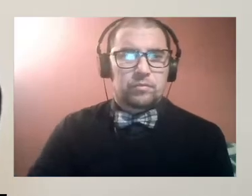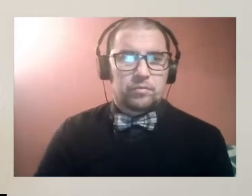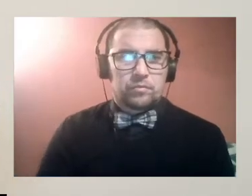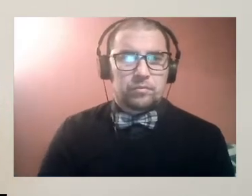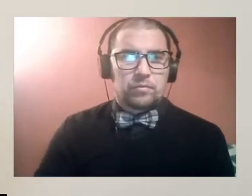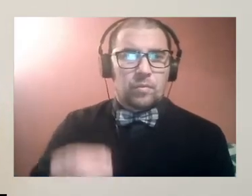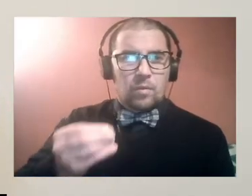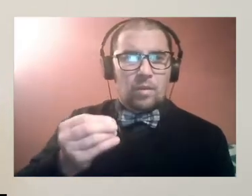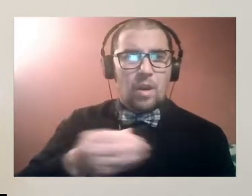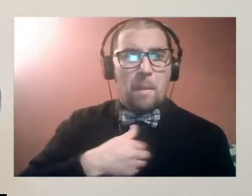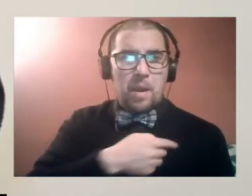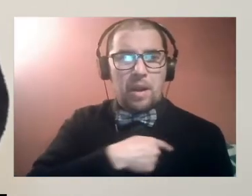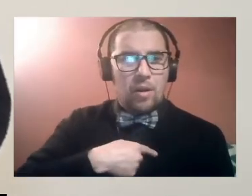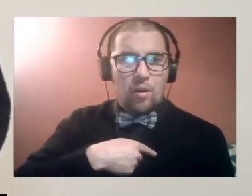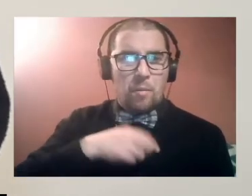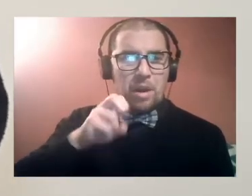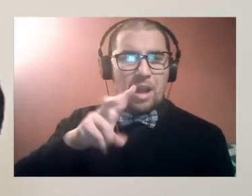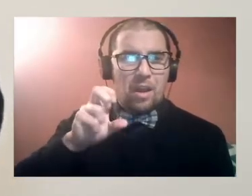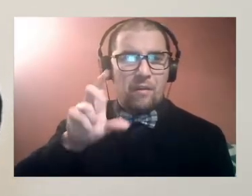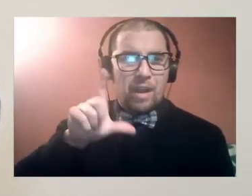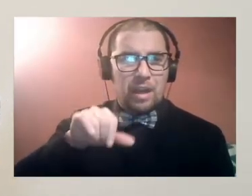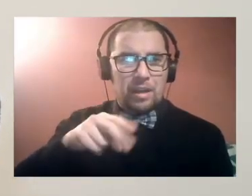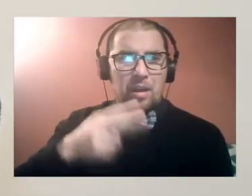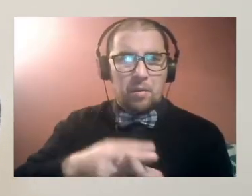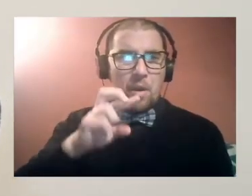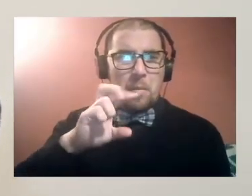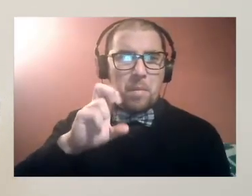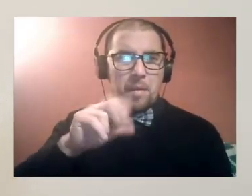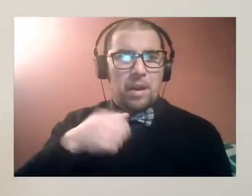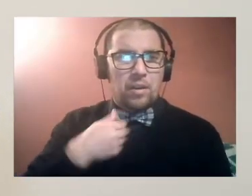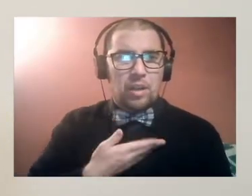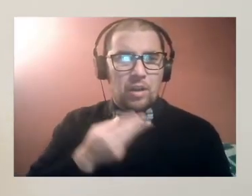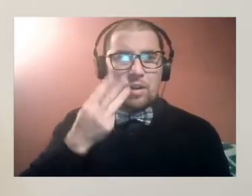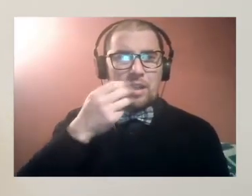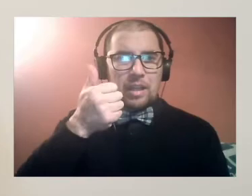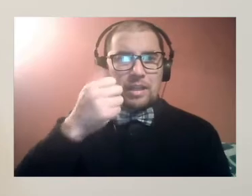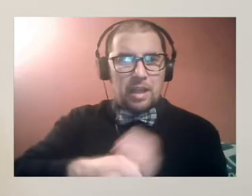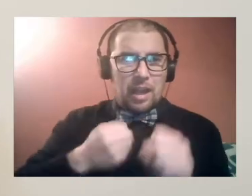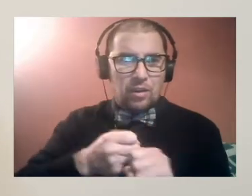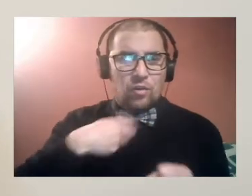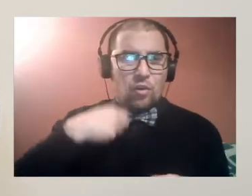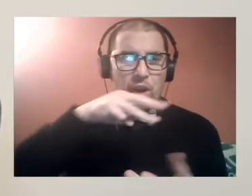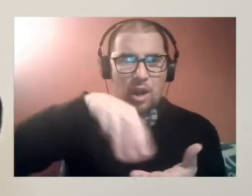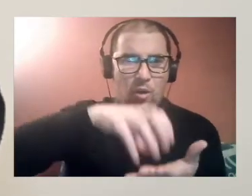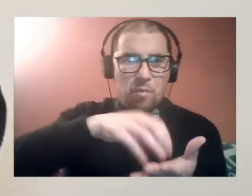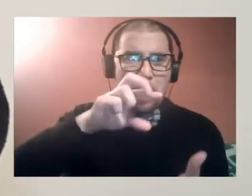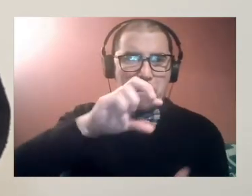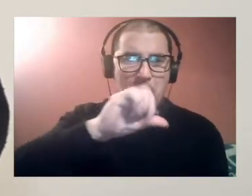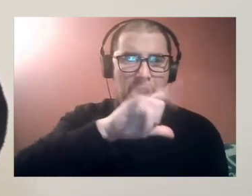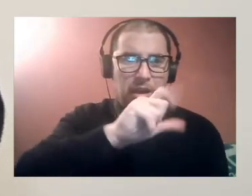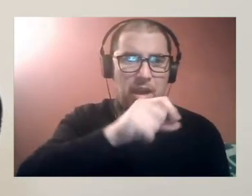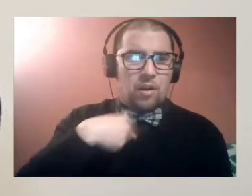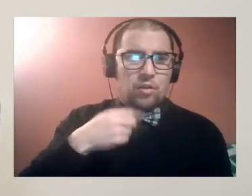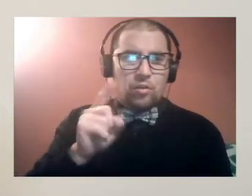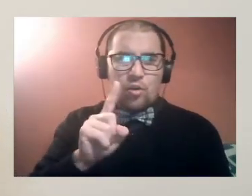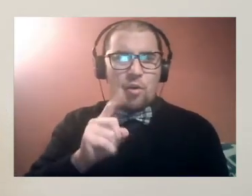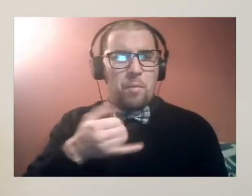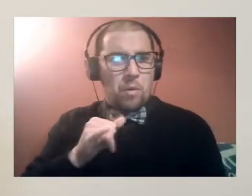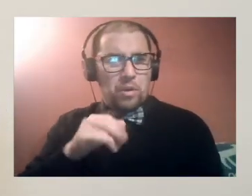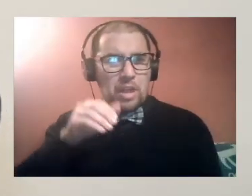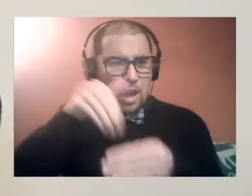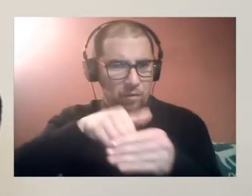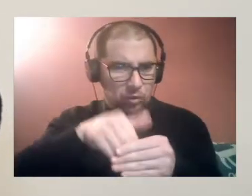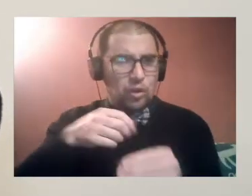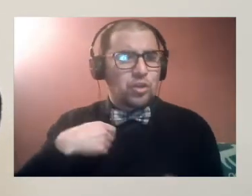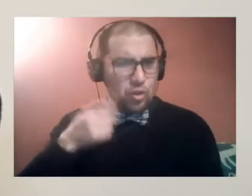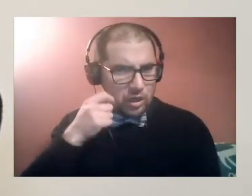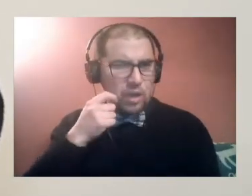Hola, mi nombre es Evelyn Pérez, tengo 36 años, soy de la Comunidad de Paiaco. No conforme con el voto, creo